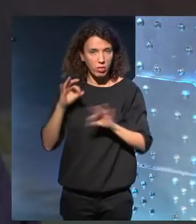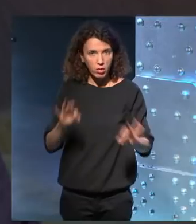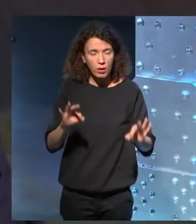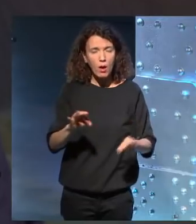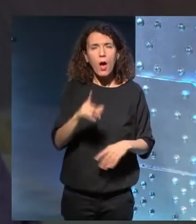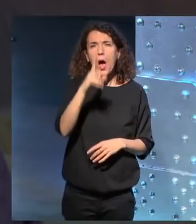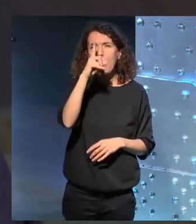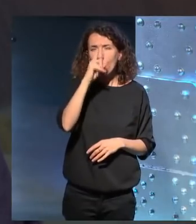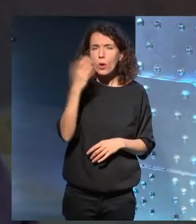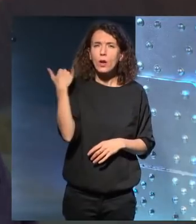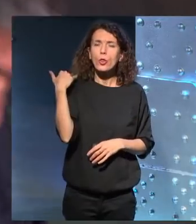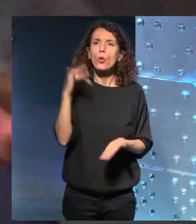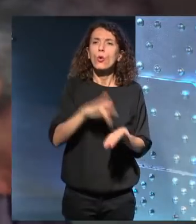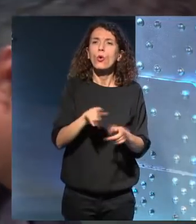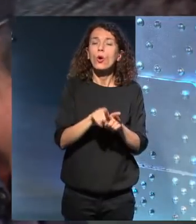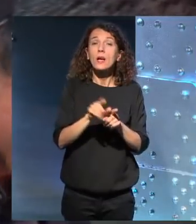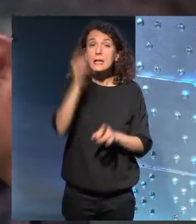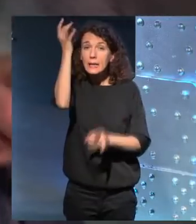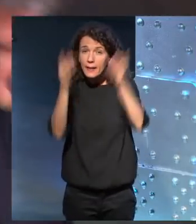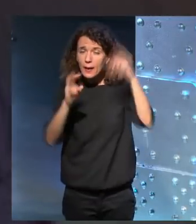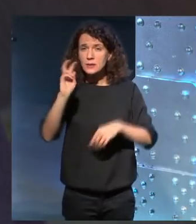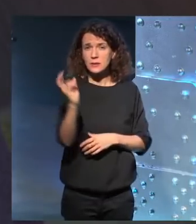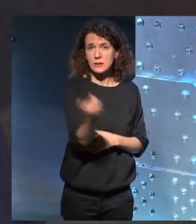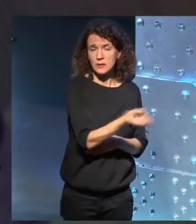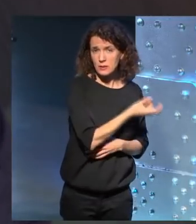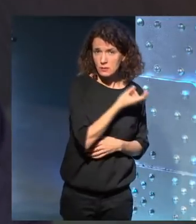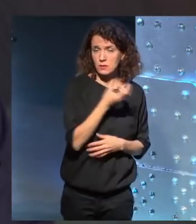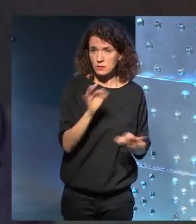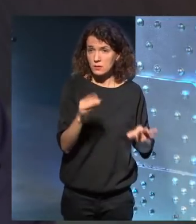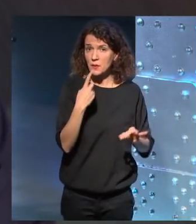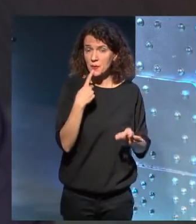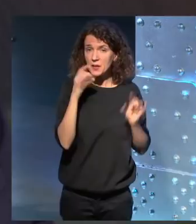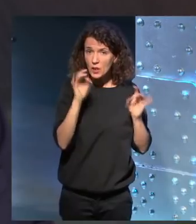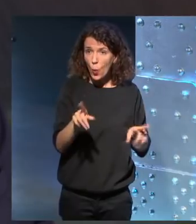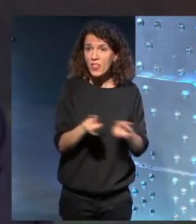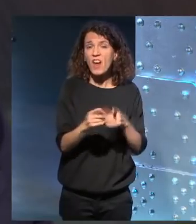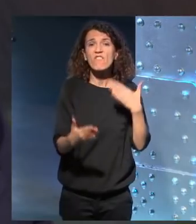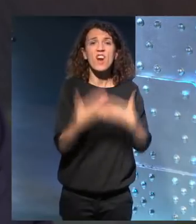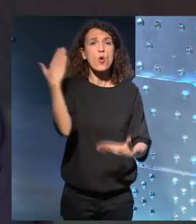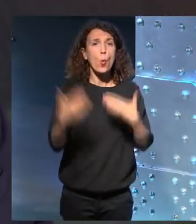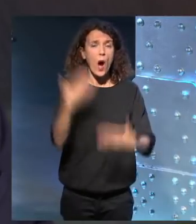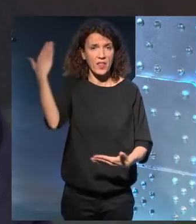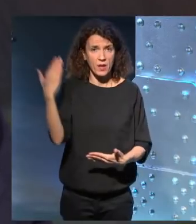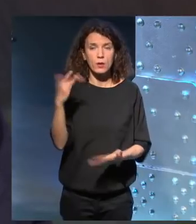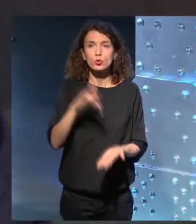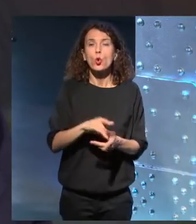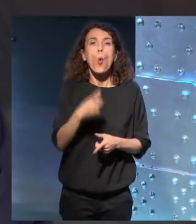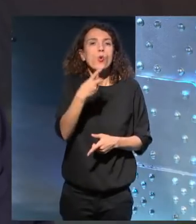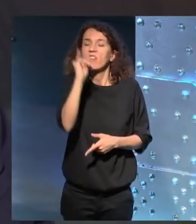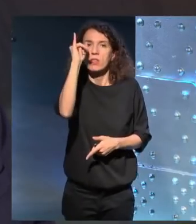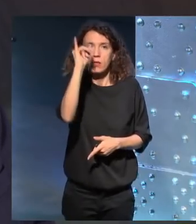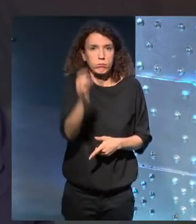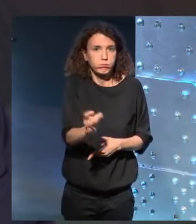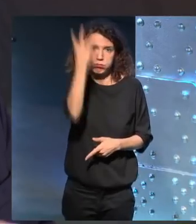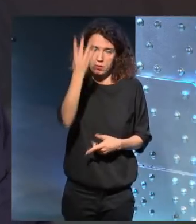y recuerdo que en esas ideas diversas dices lo mismo de la vanguardia, es algo que solo puede suceder una vez.